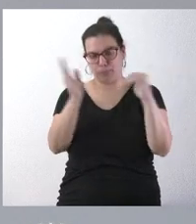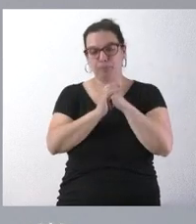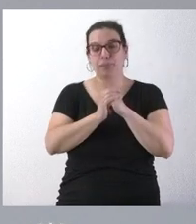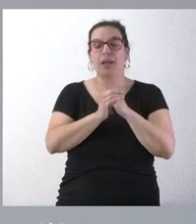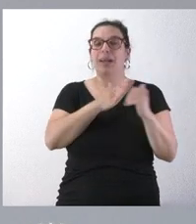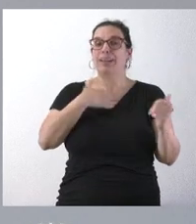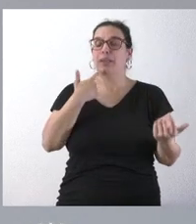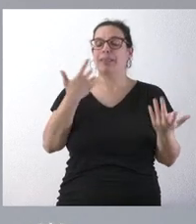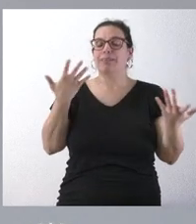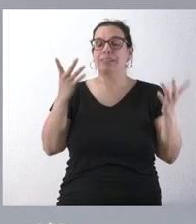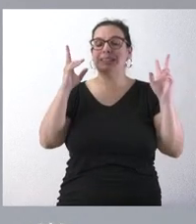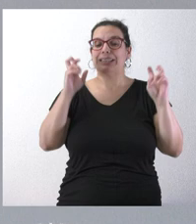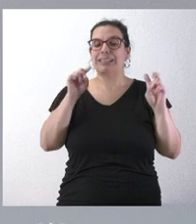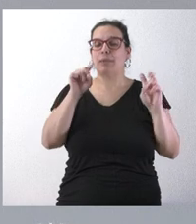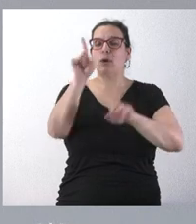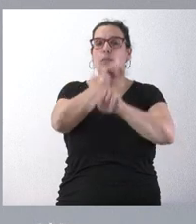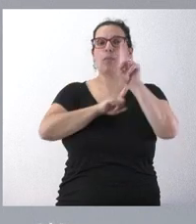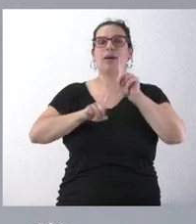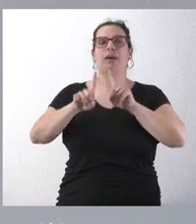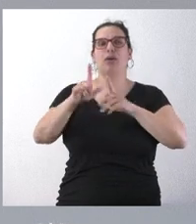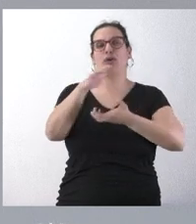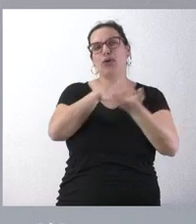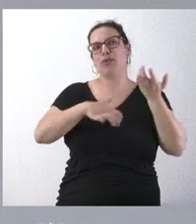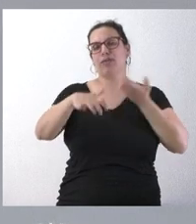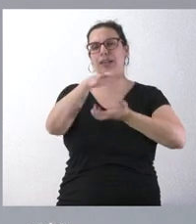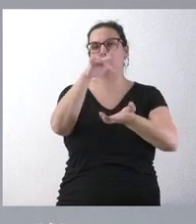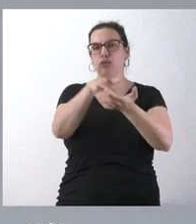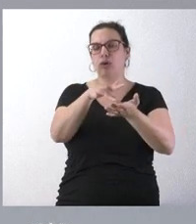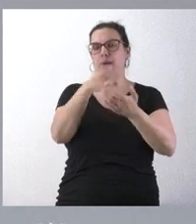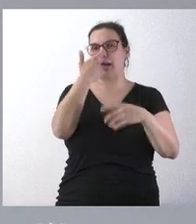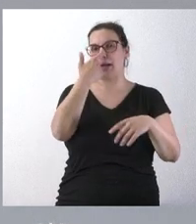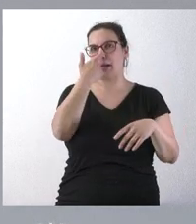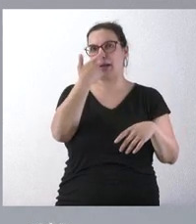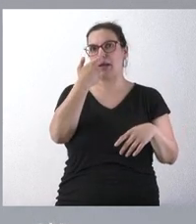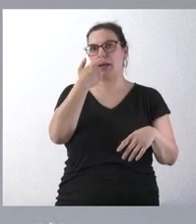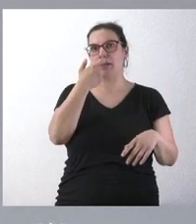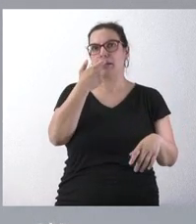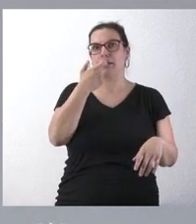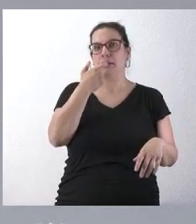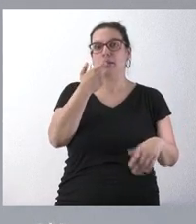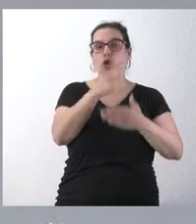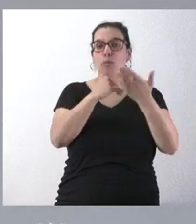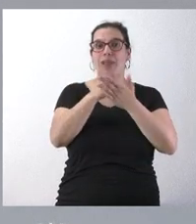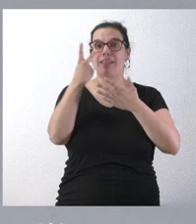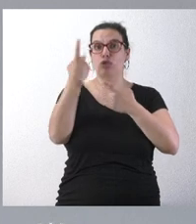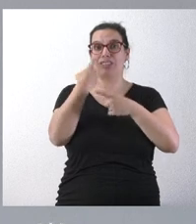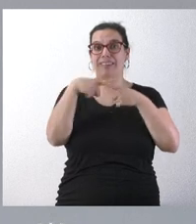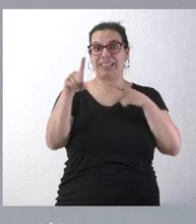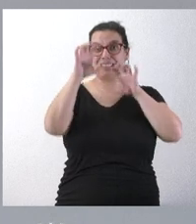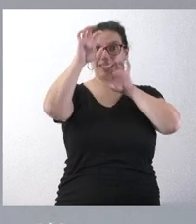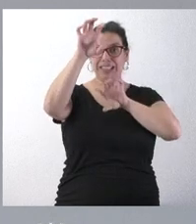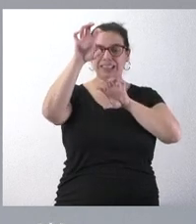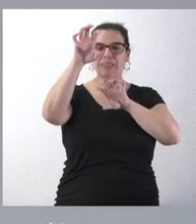dado que estamos hablando de un conflicto que se produce entre dos municipios de dos comunidades autónomas distintas,